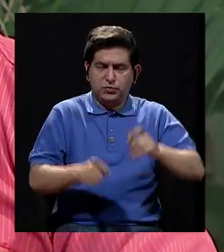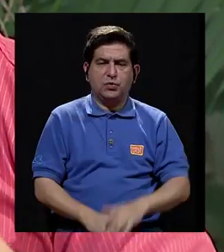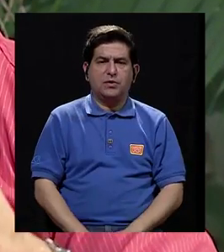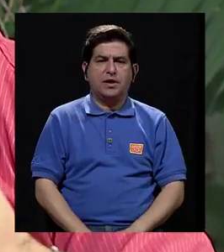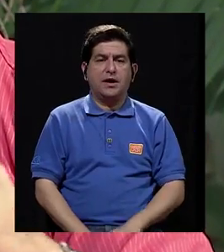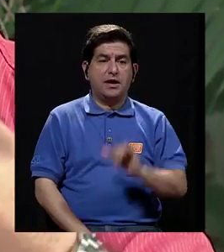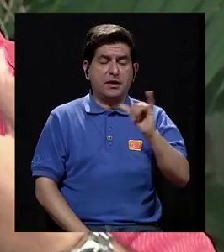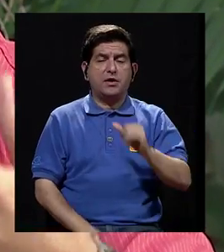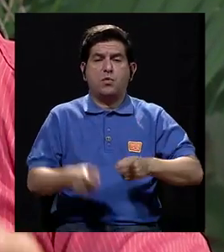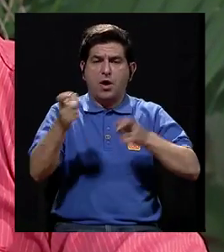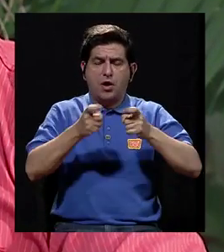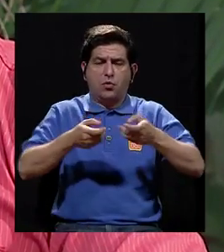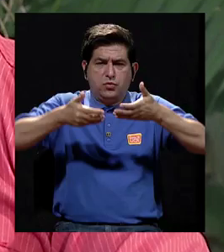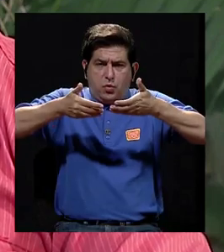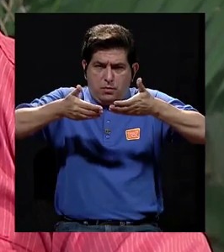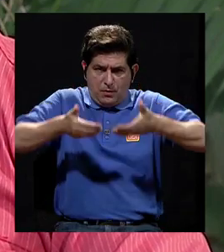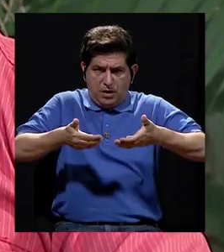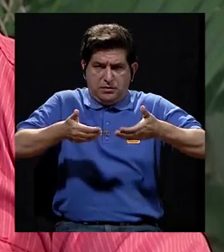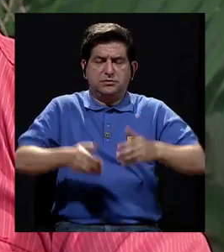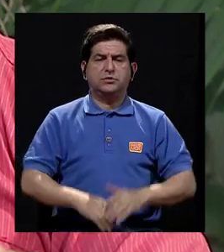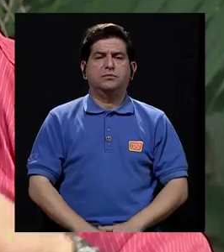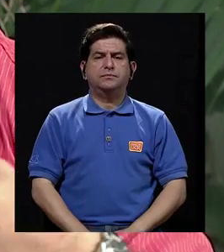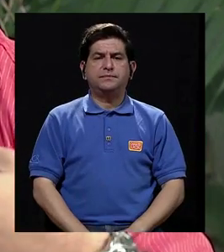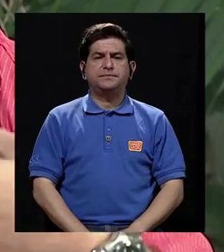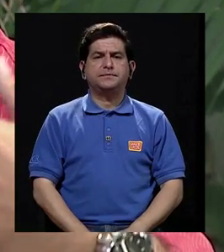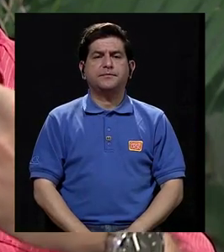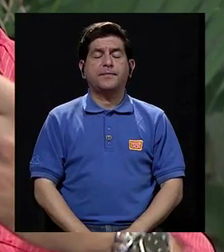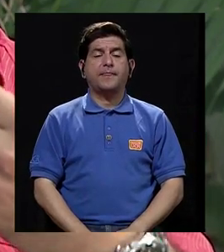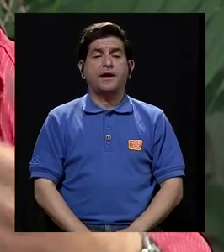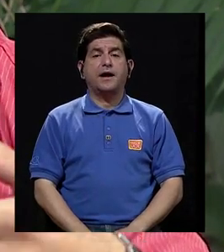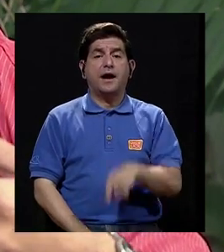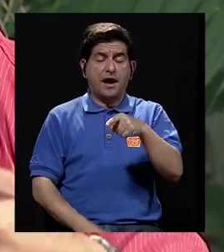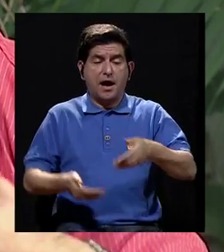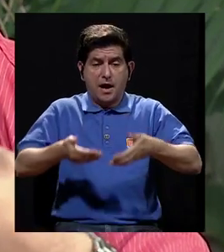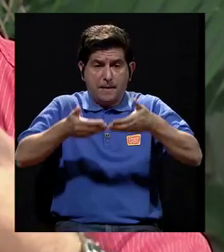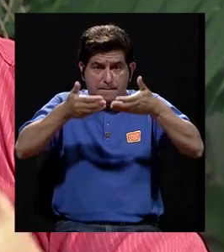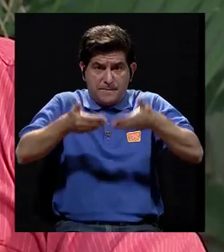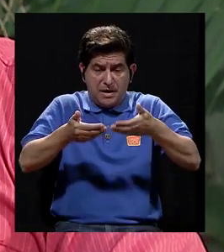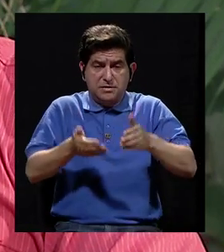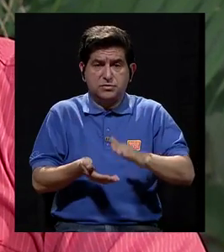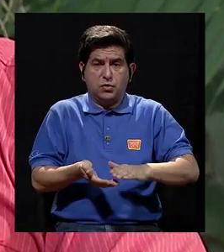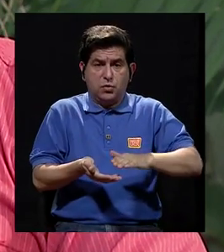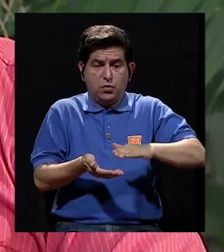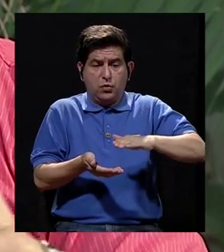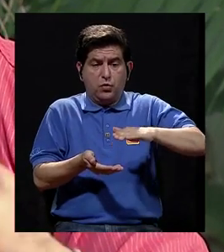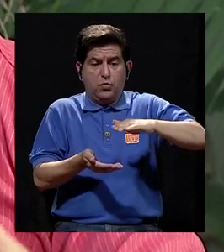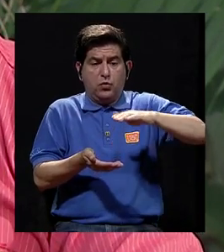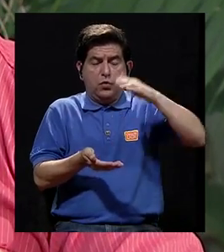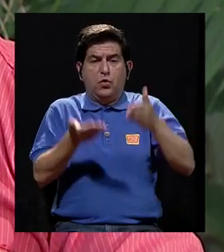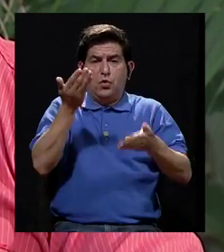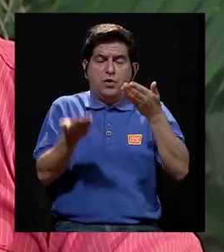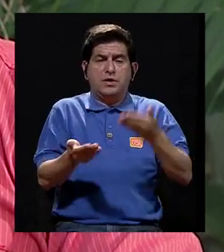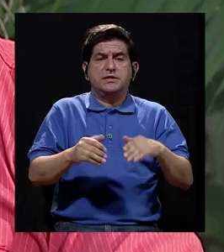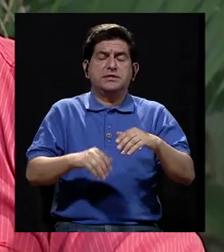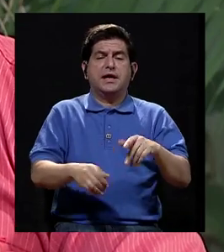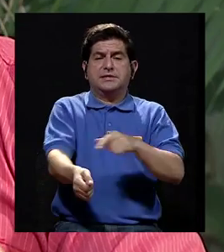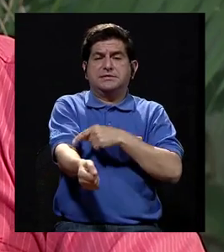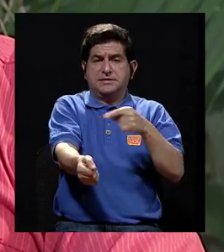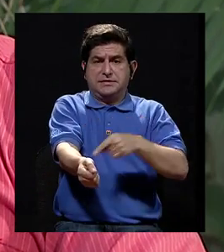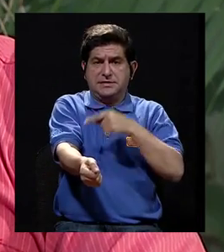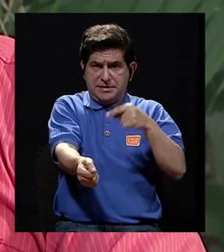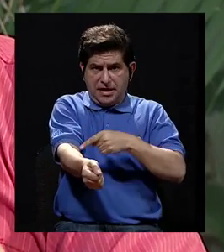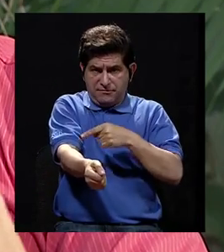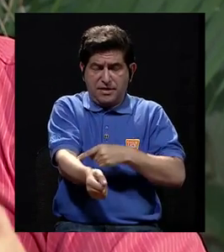a llevar controles del peso, ¿verdad? También porque también el aumento de peso es proporcionado, podría llevarnos a padecer de